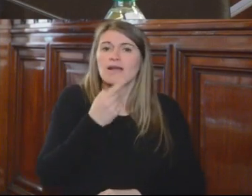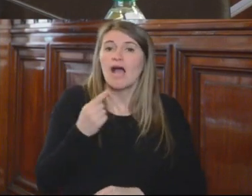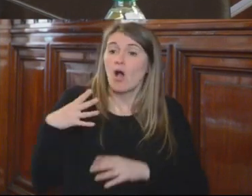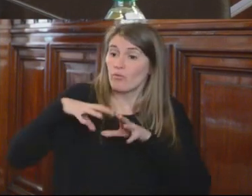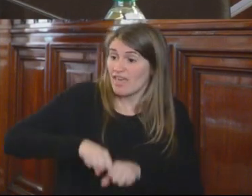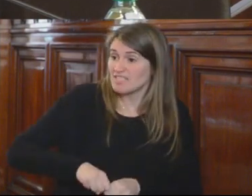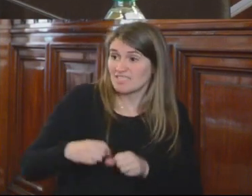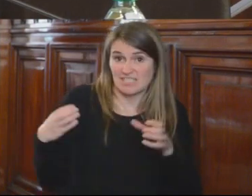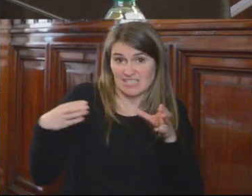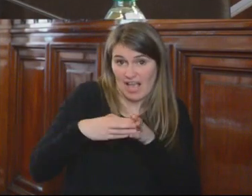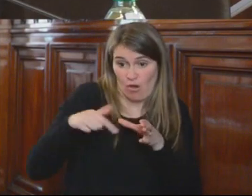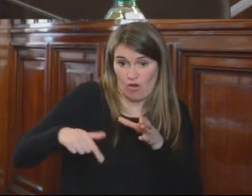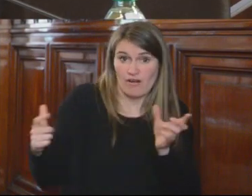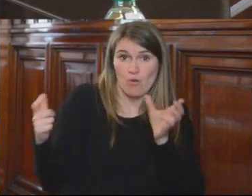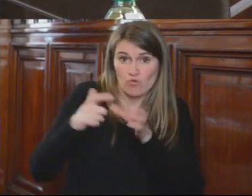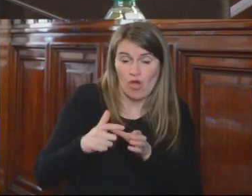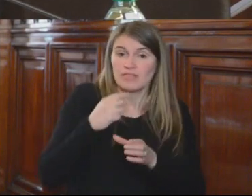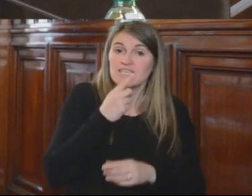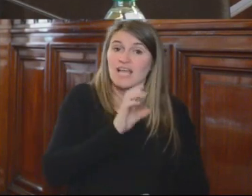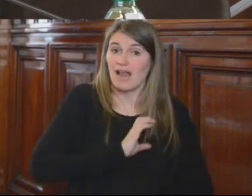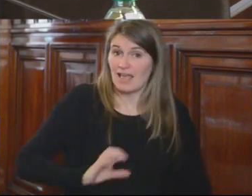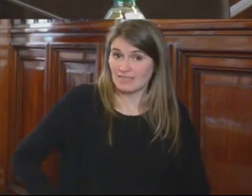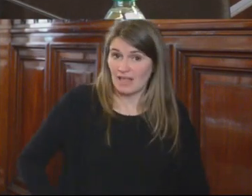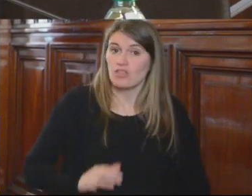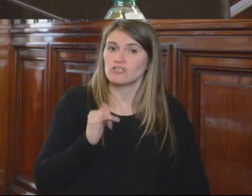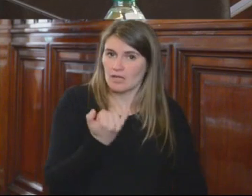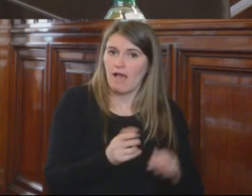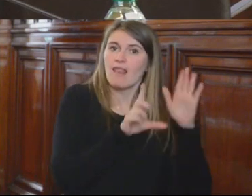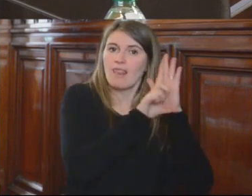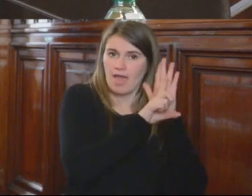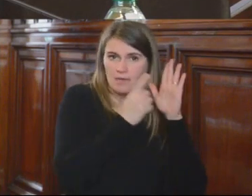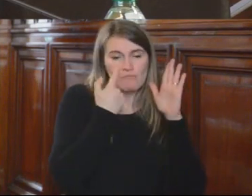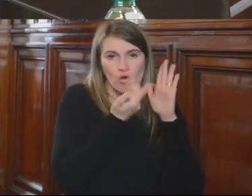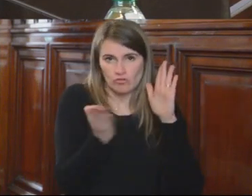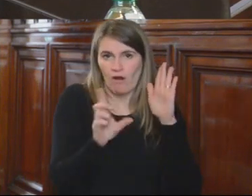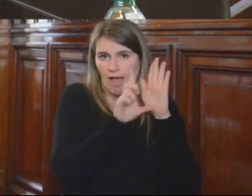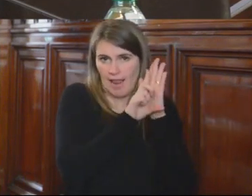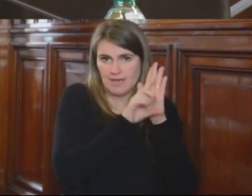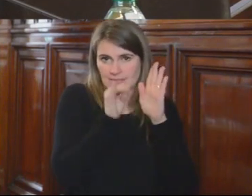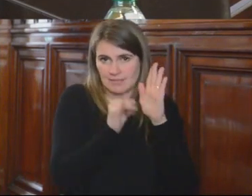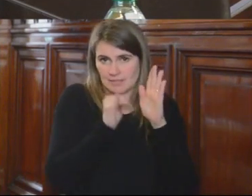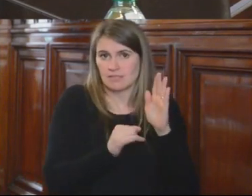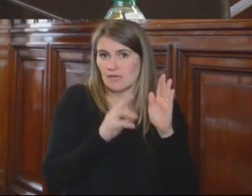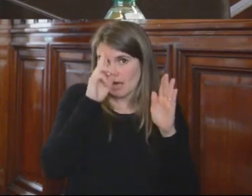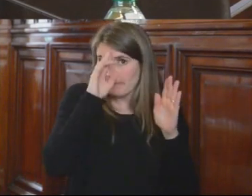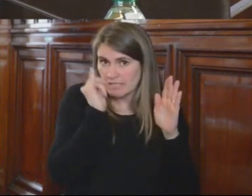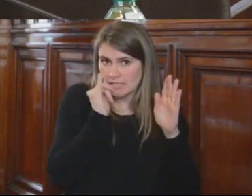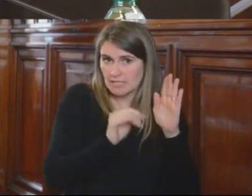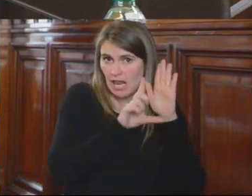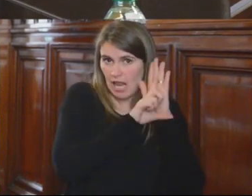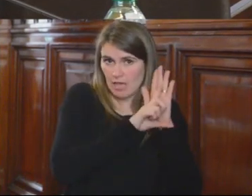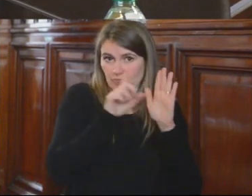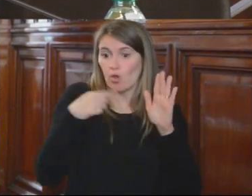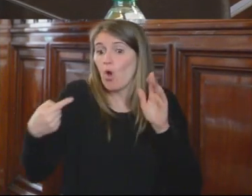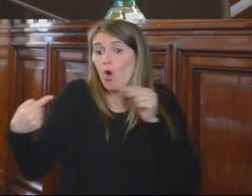el Estado ha demostrado que la categoría en cuestión fue dispuesta por ley y esta ley se presume constitucional hasta que no se declare lo